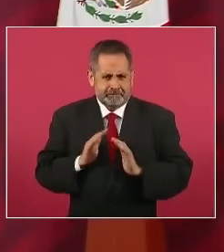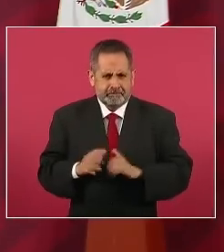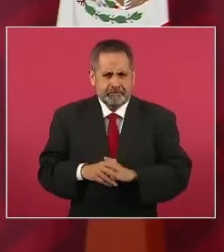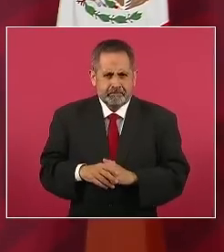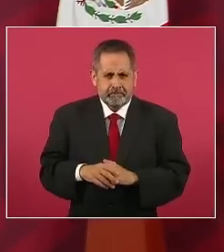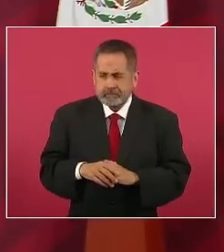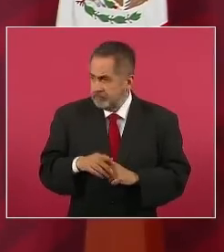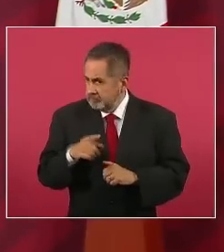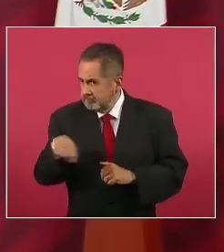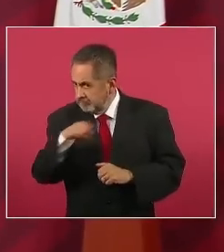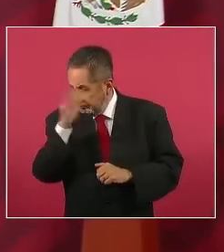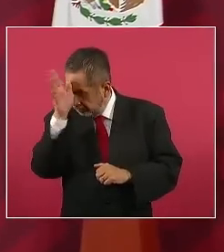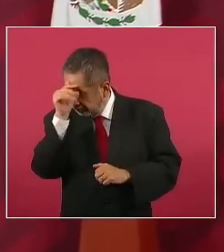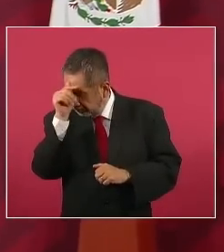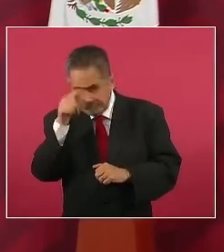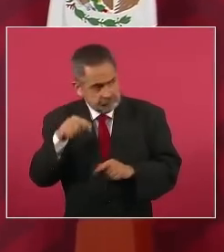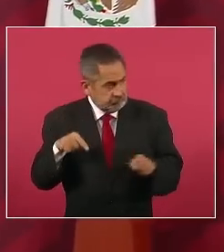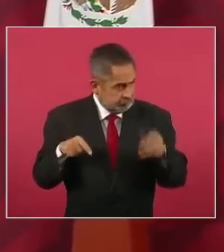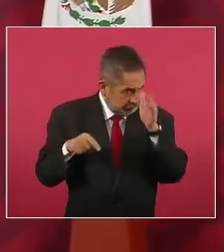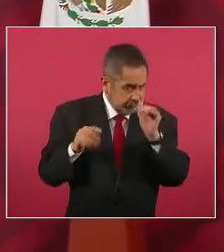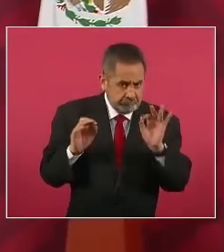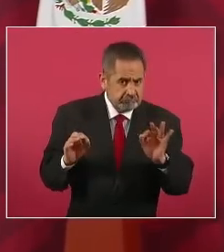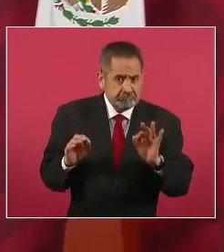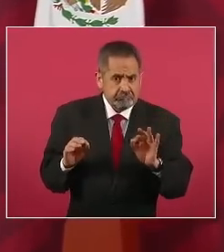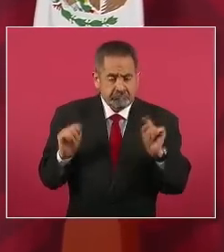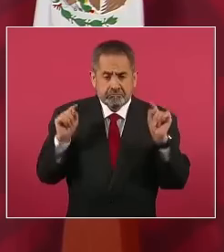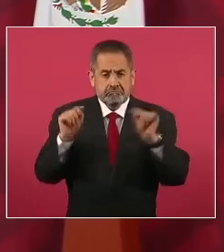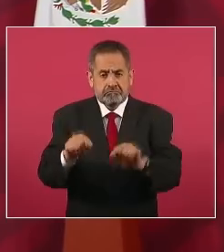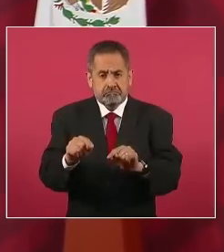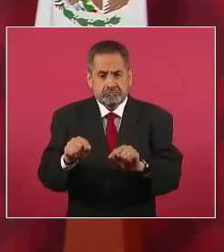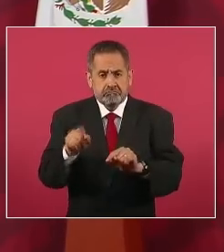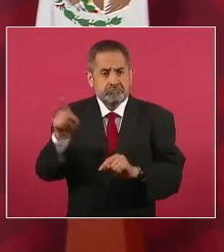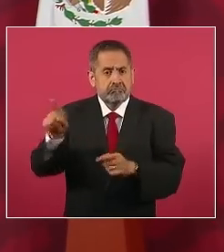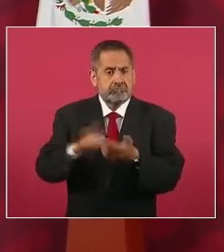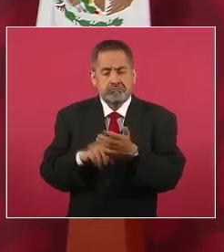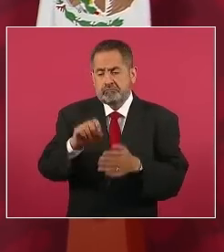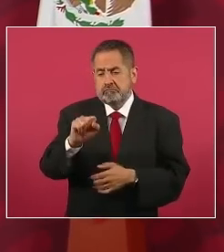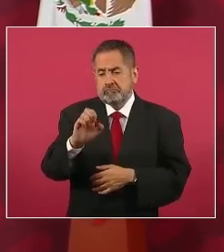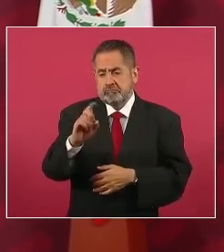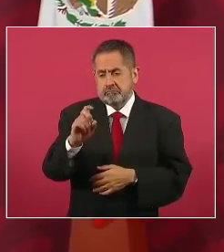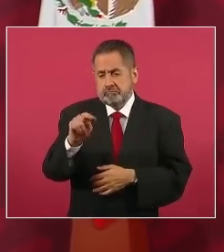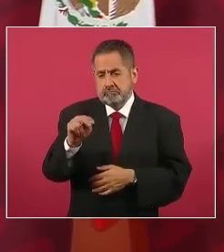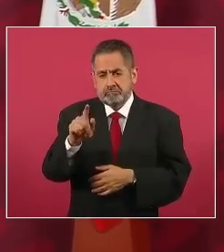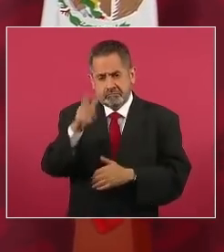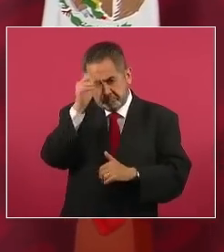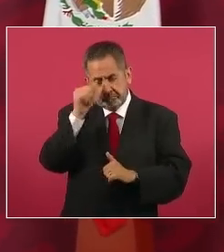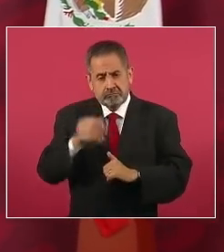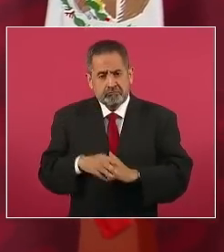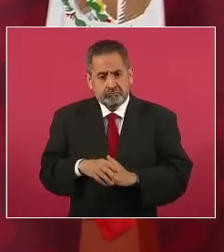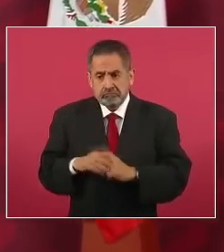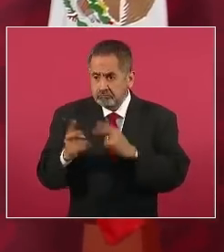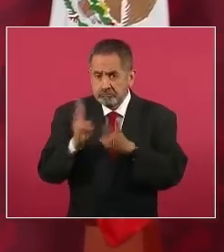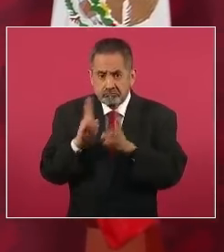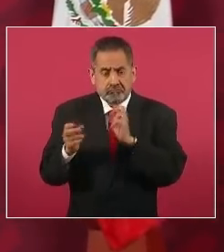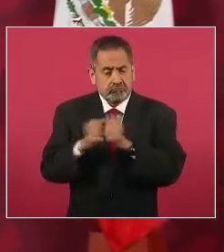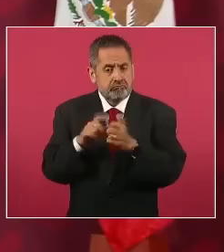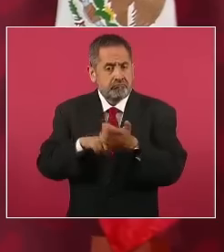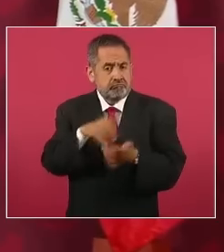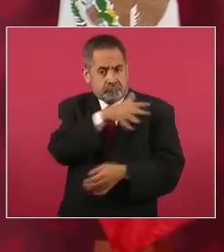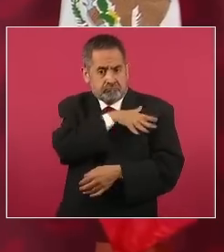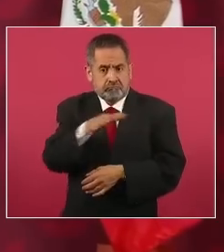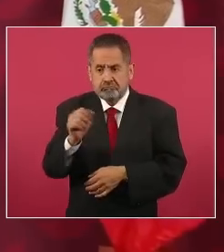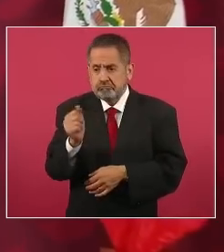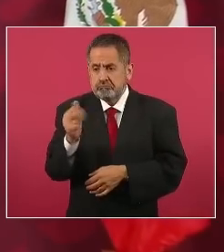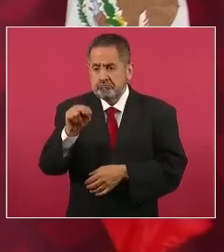estudiantes mujeres gente que no vamos que no